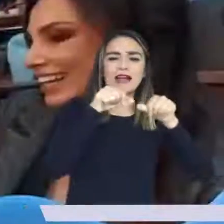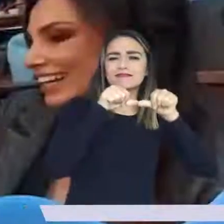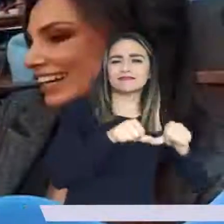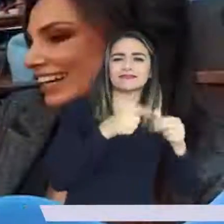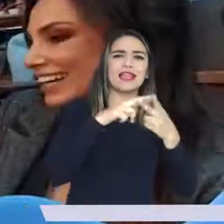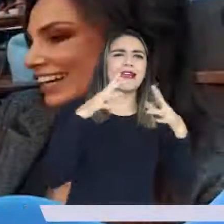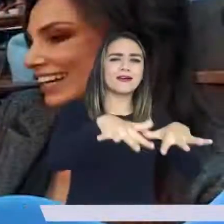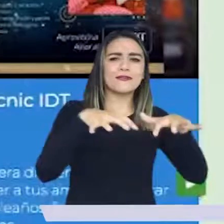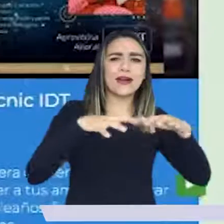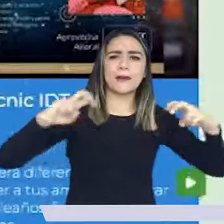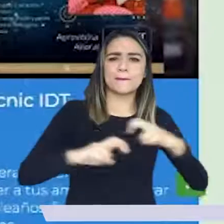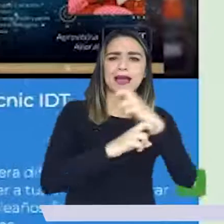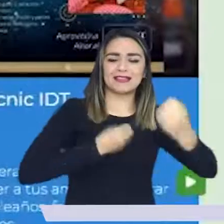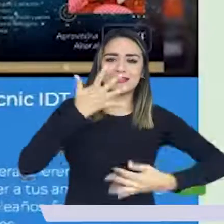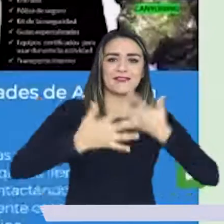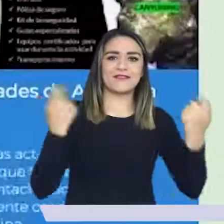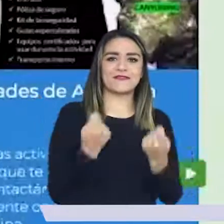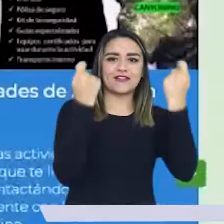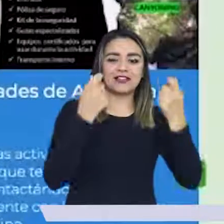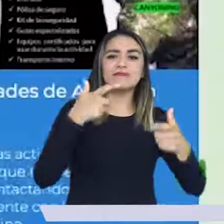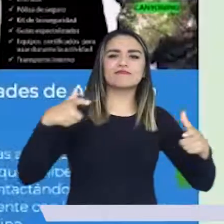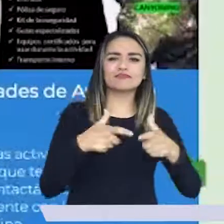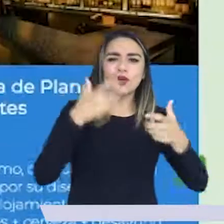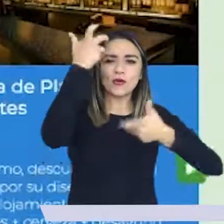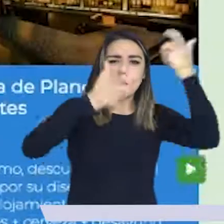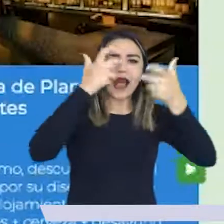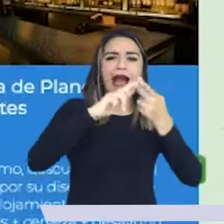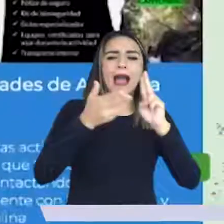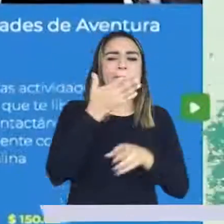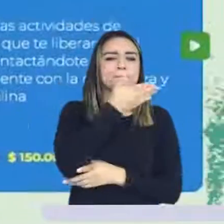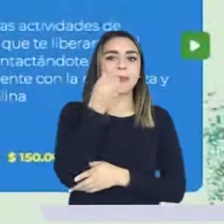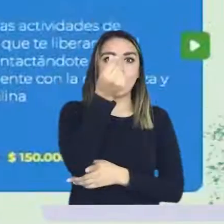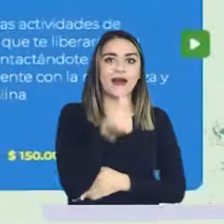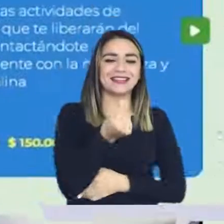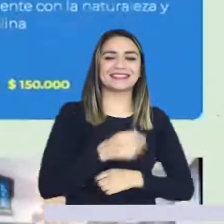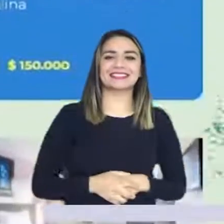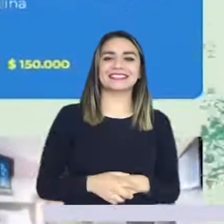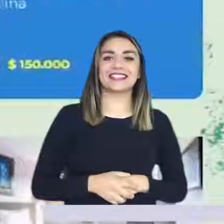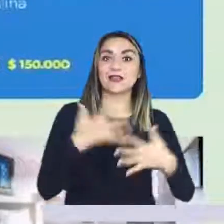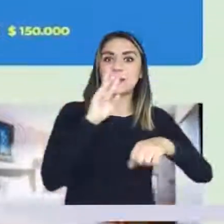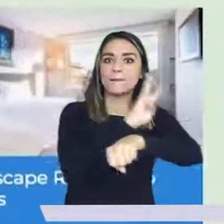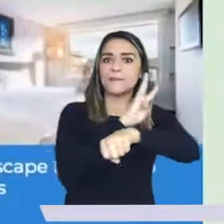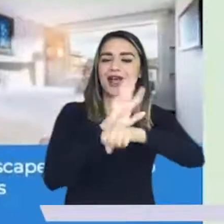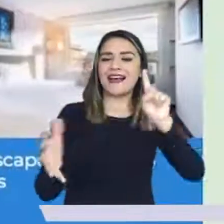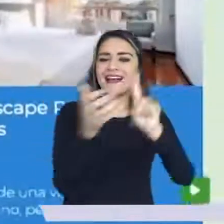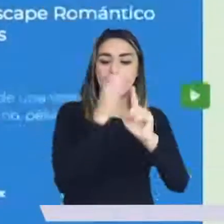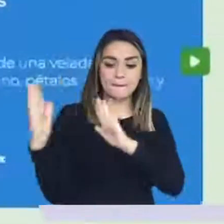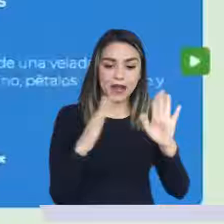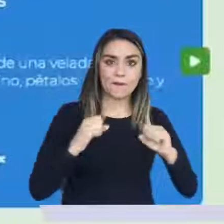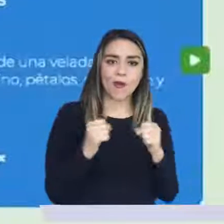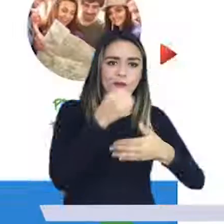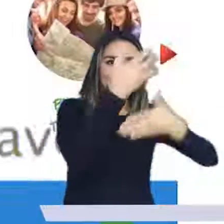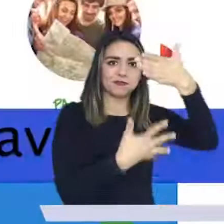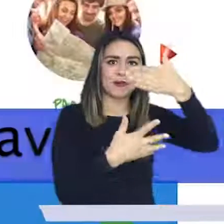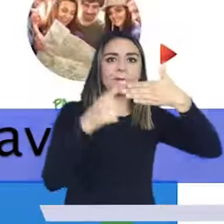de planes de turismo, estadía, eventos, parques de diversiones y ofertas gastronómicas a los mejores precios. Encuentra tu